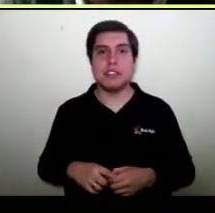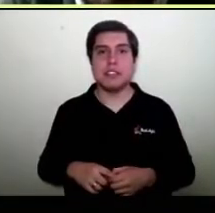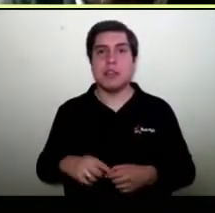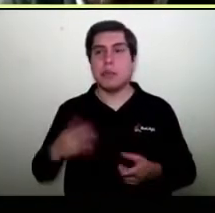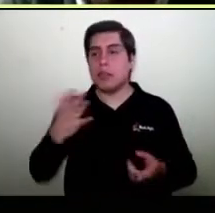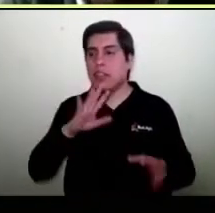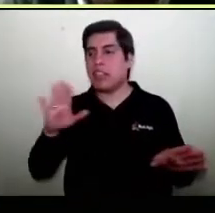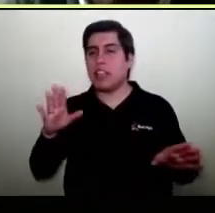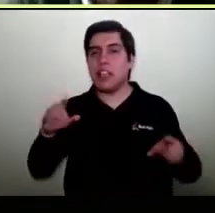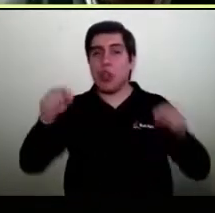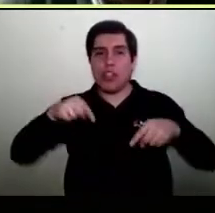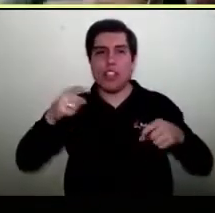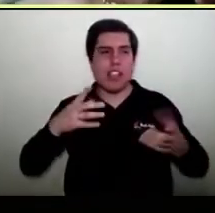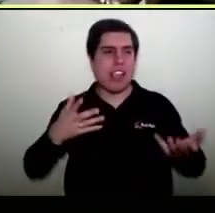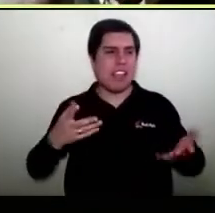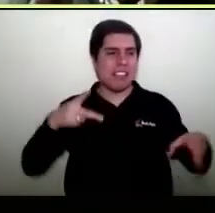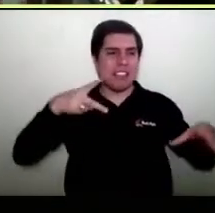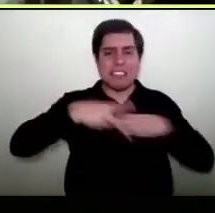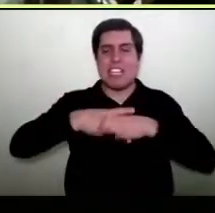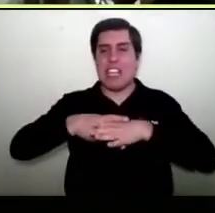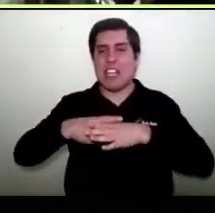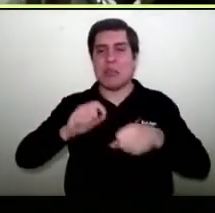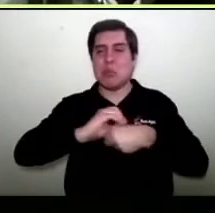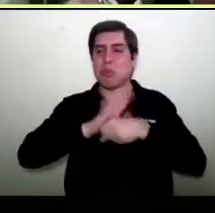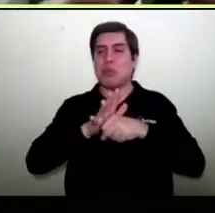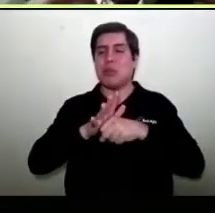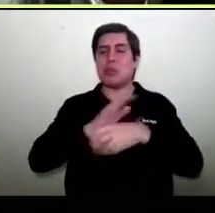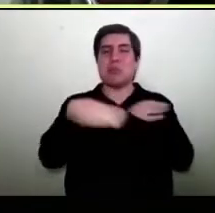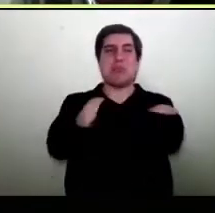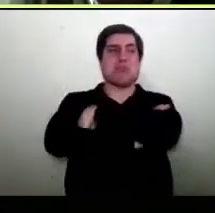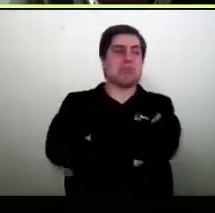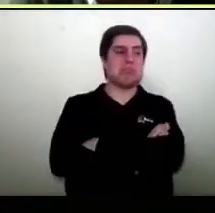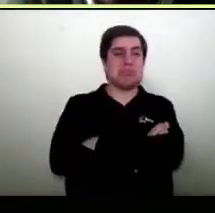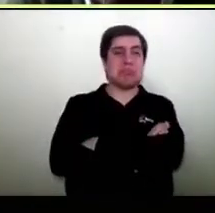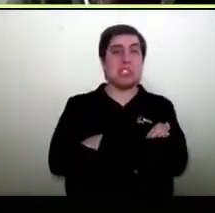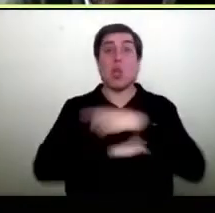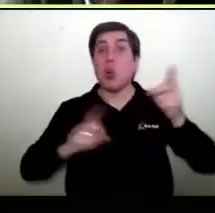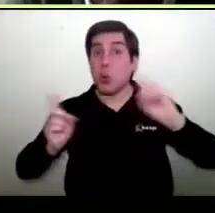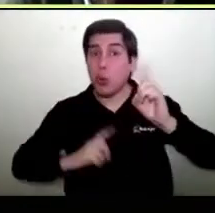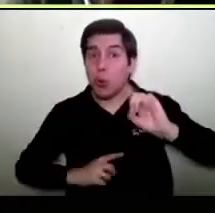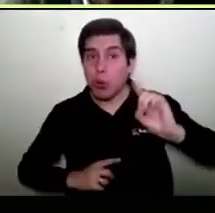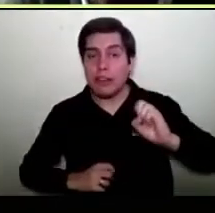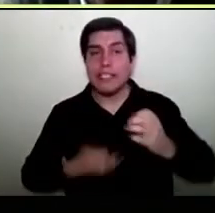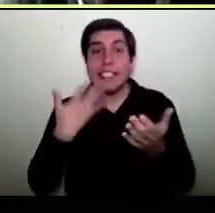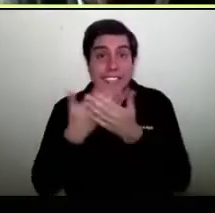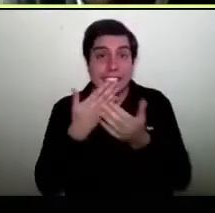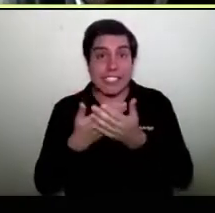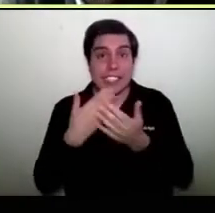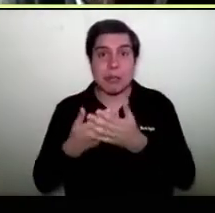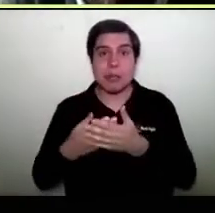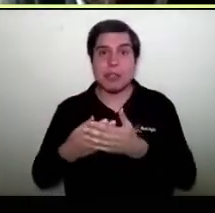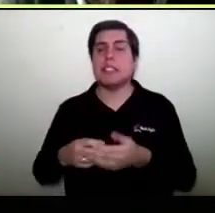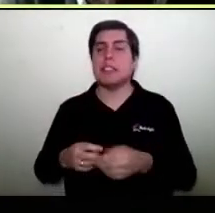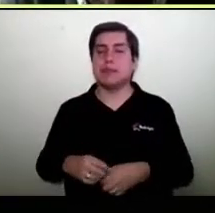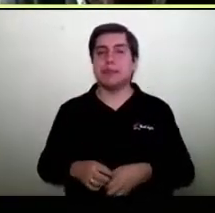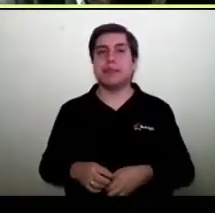Existe toda la opción de crear todo lo que uno crea todas las posibilidades son ciertas y reales.